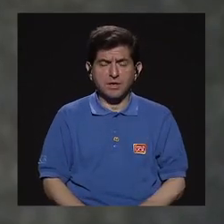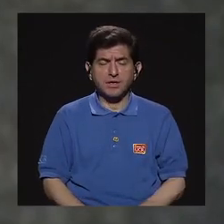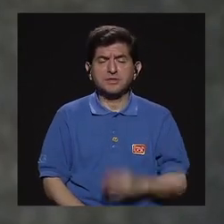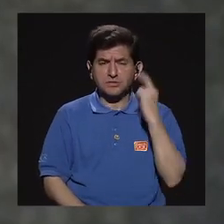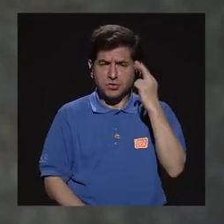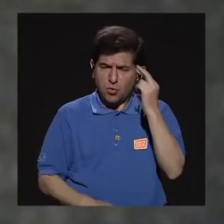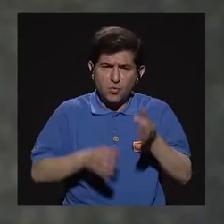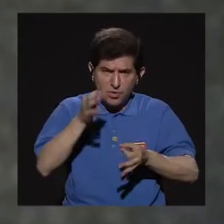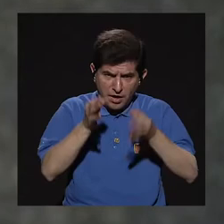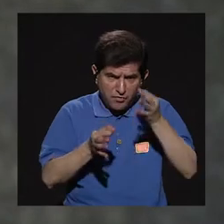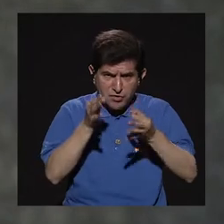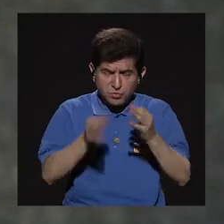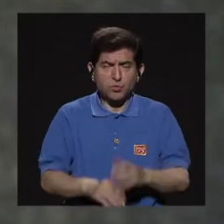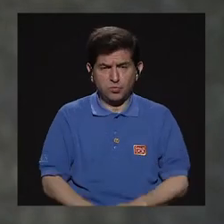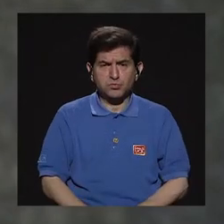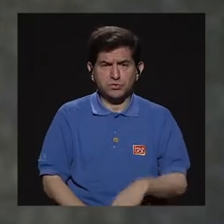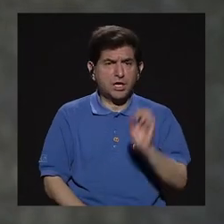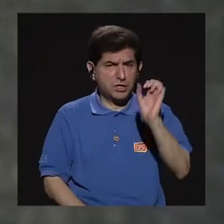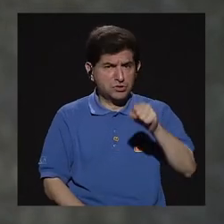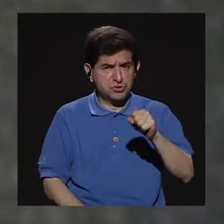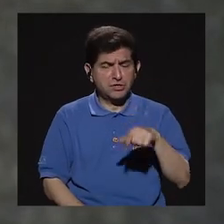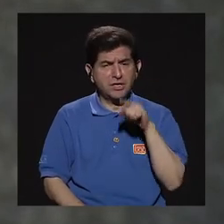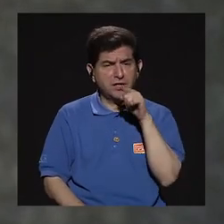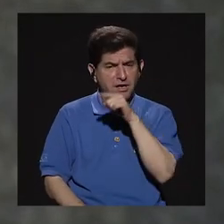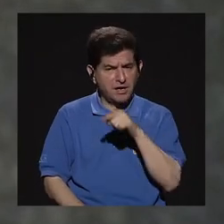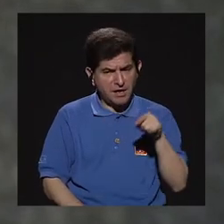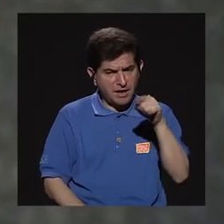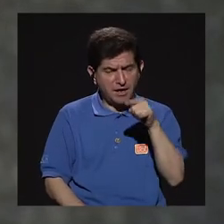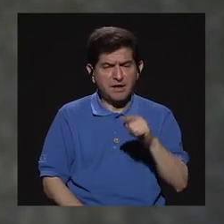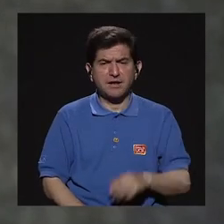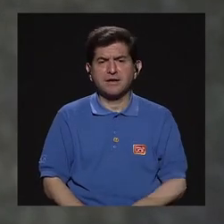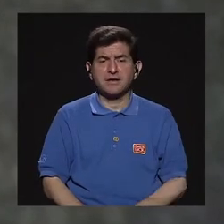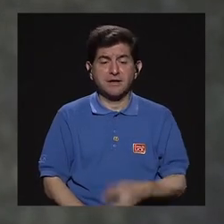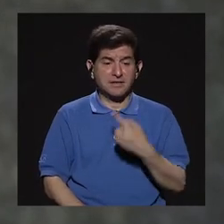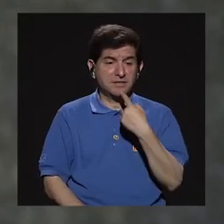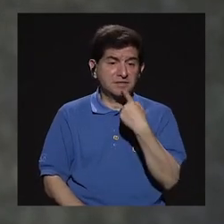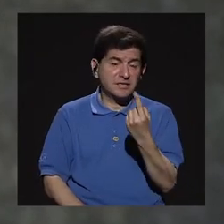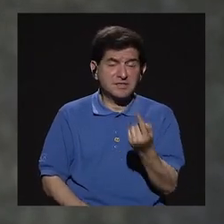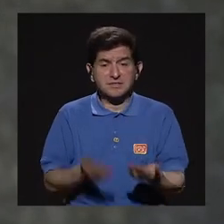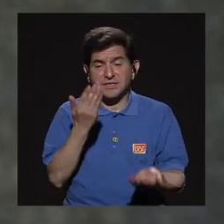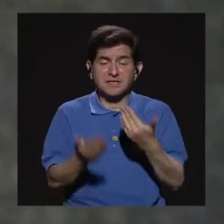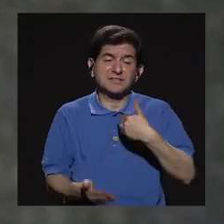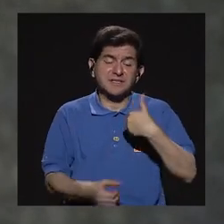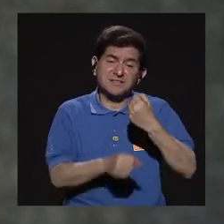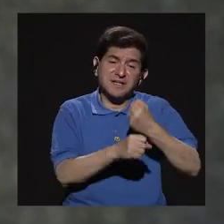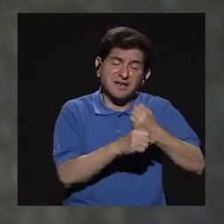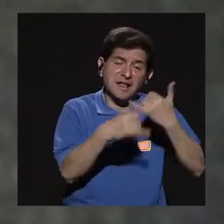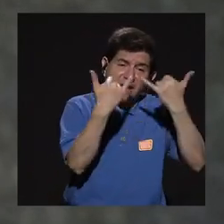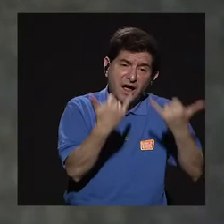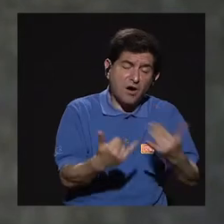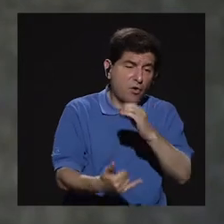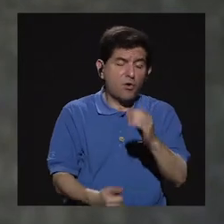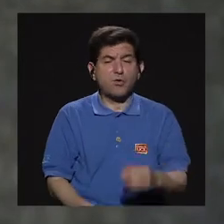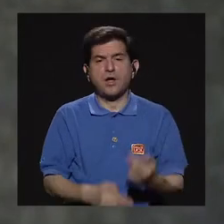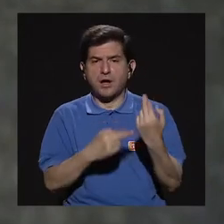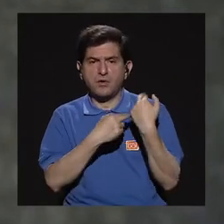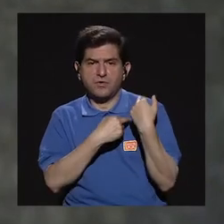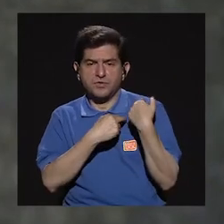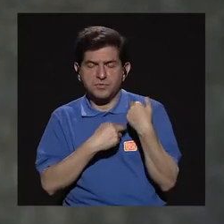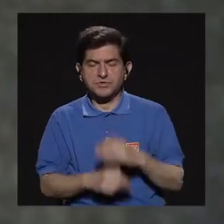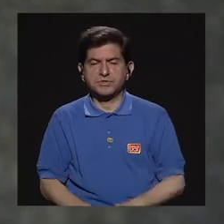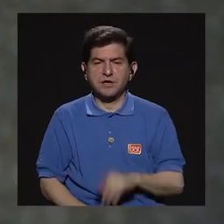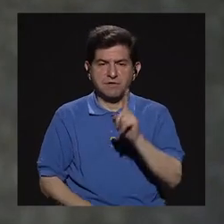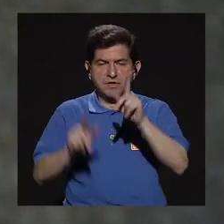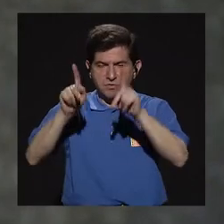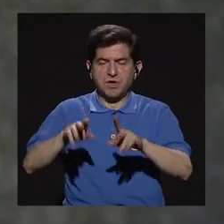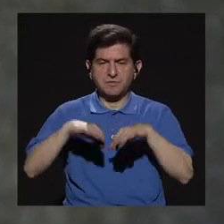con una justificación, ¿verdad?, nos han indicado que tal vez consiguieron trabajo, o que tienen que encargarse de algún familiar